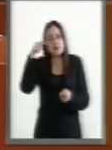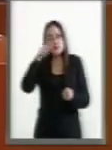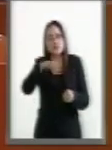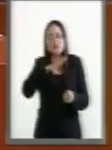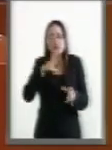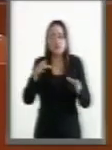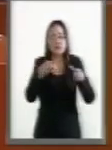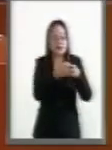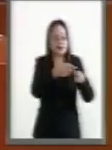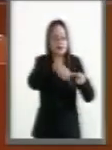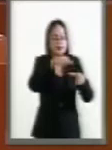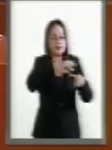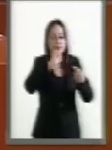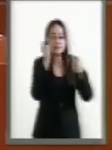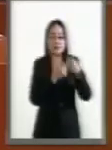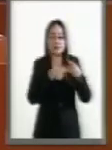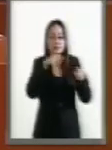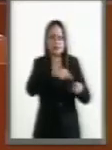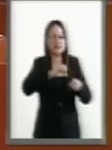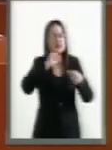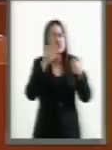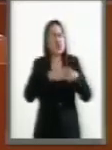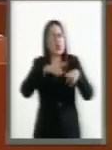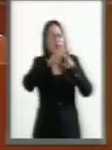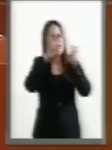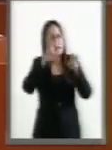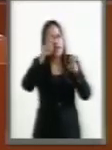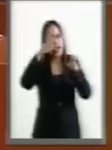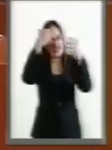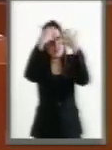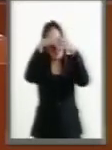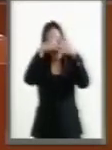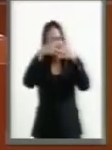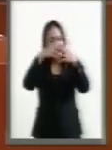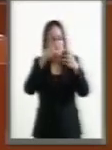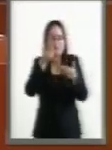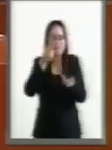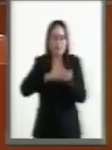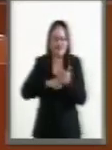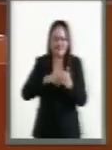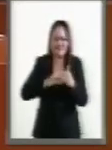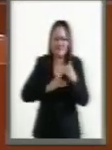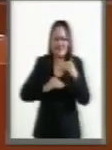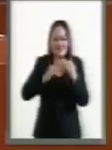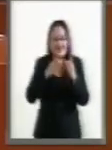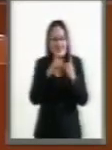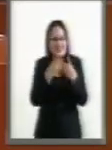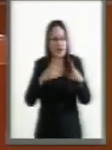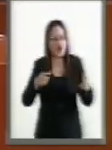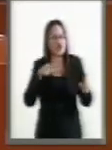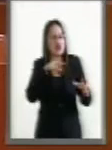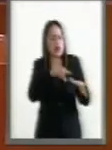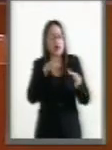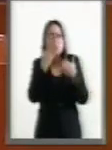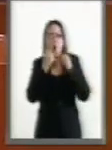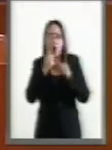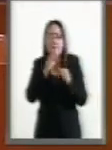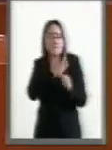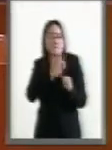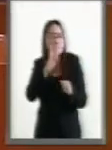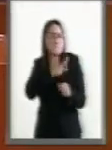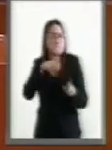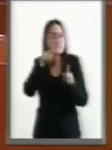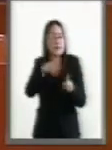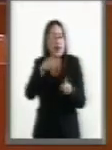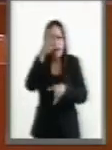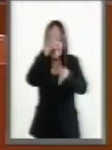categoría de trastornos de neurodesarrollo y alude a la situación cuando una persona no tiene la capacidad de